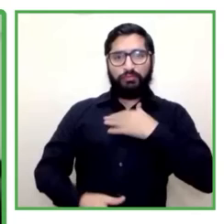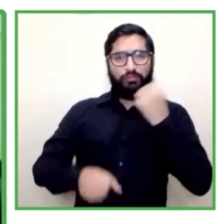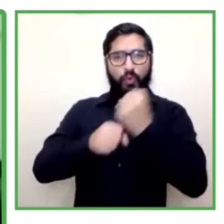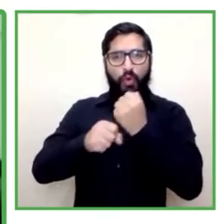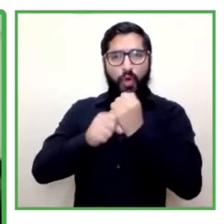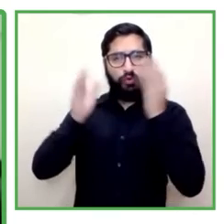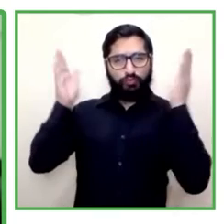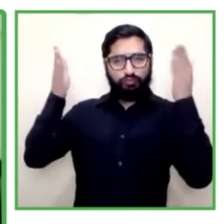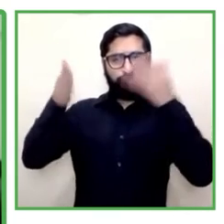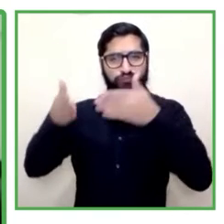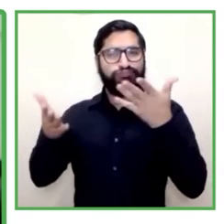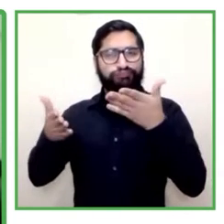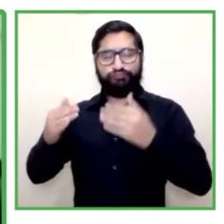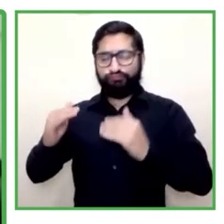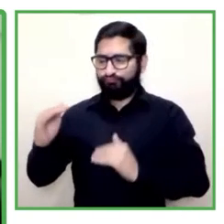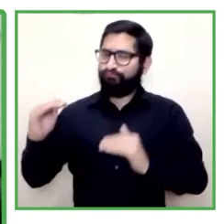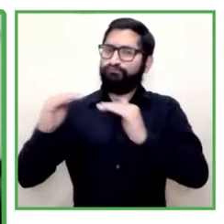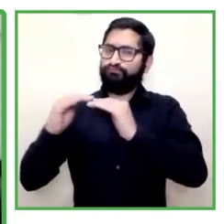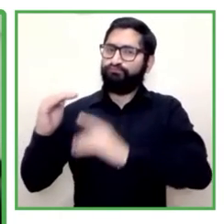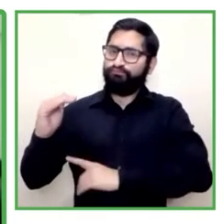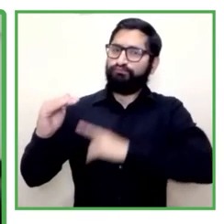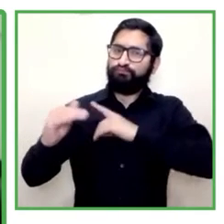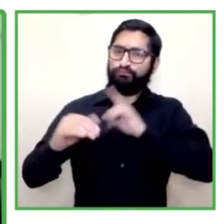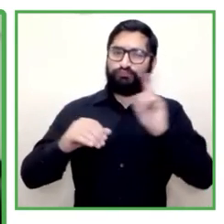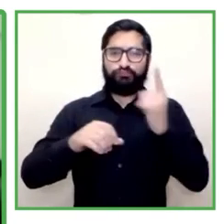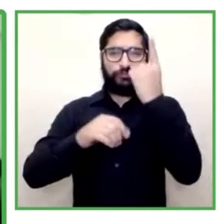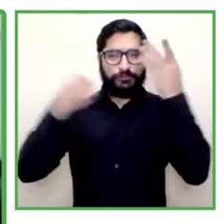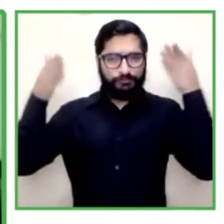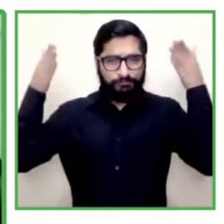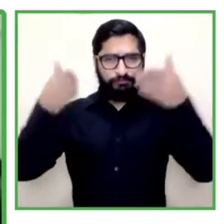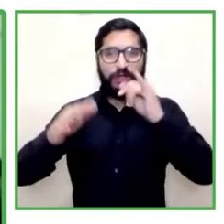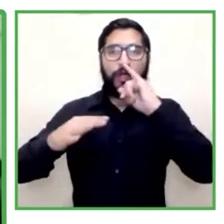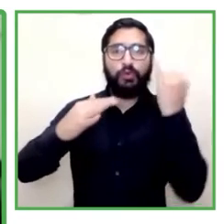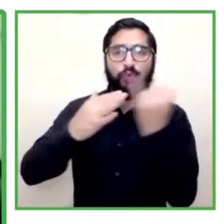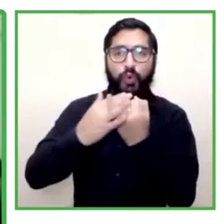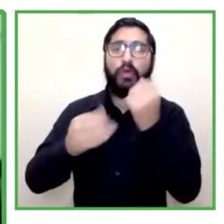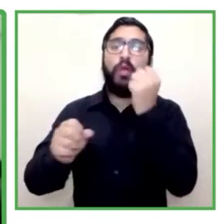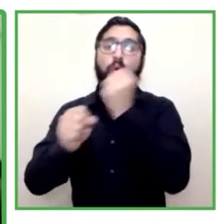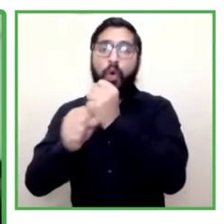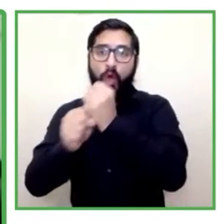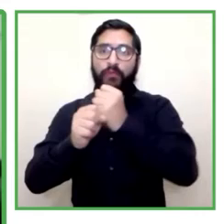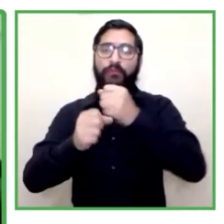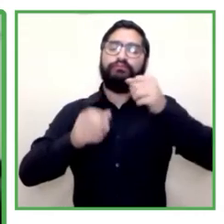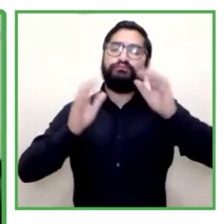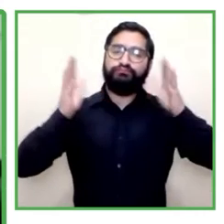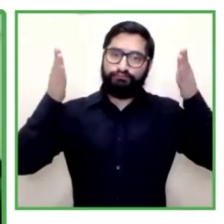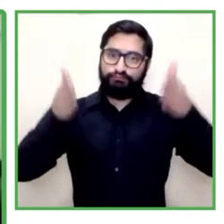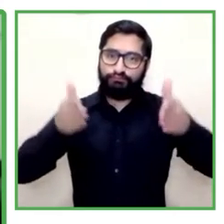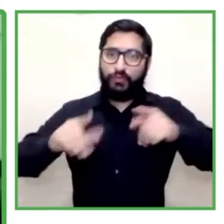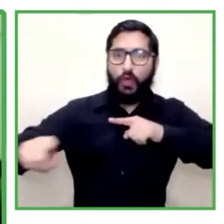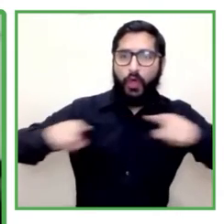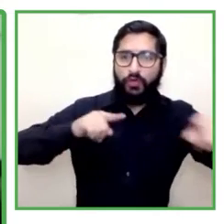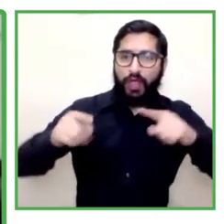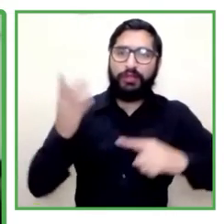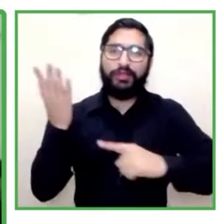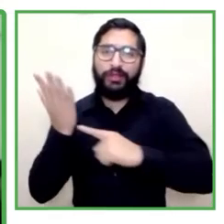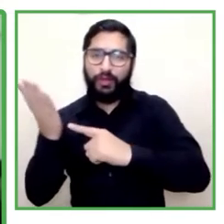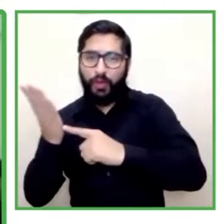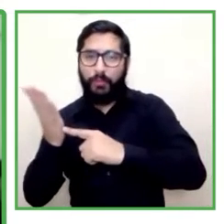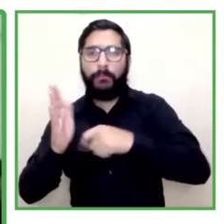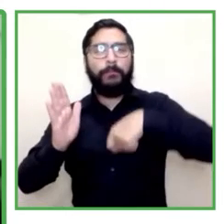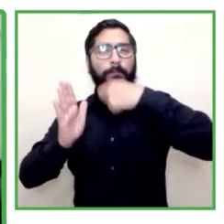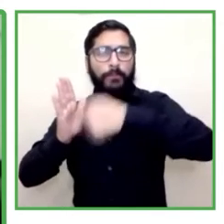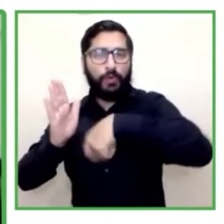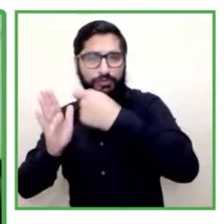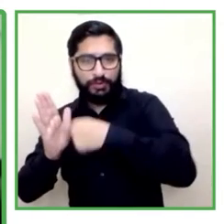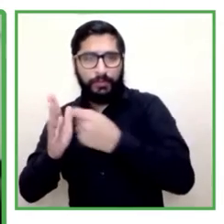laboral para personas con discapacidad. Y soy coordinadora técnica del proyecto Más Inclusión de la Organización Internacional del